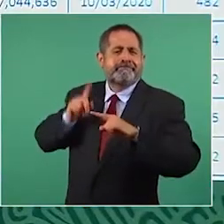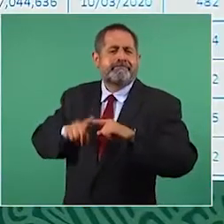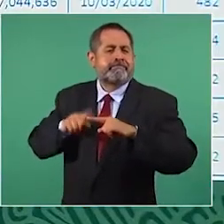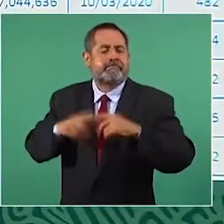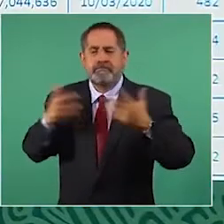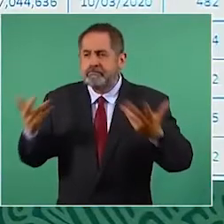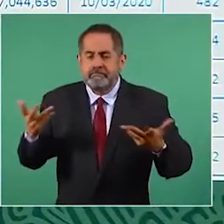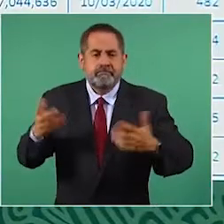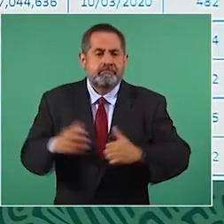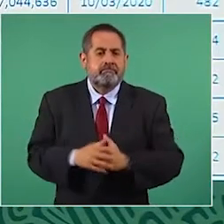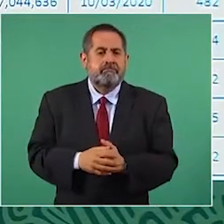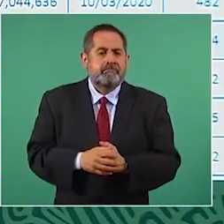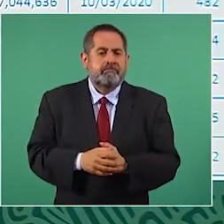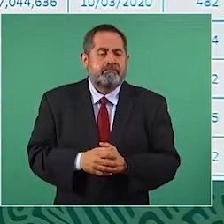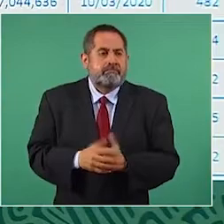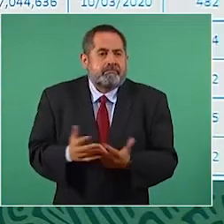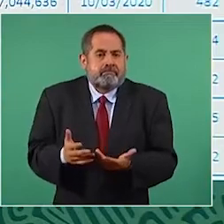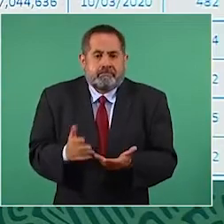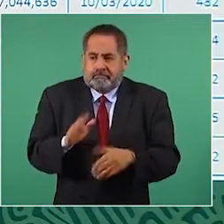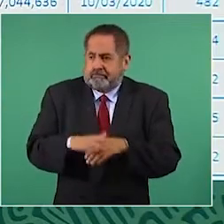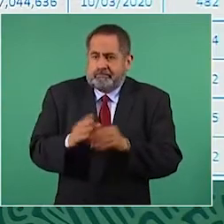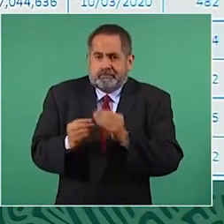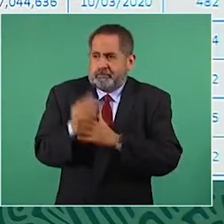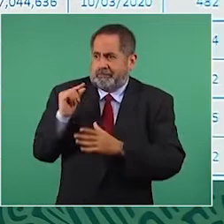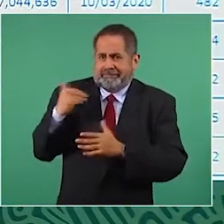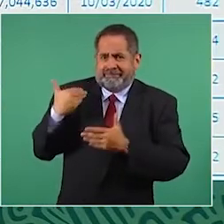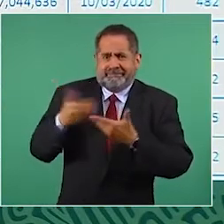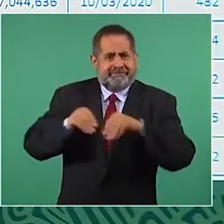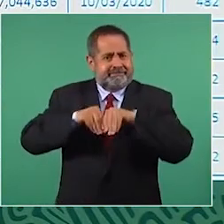vamos a decir, actualizada.